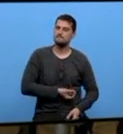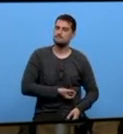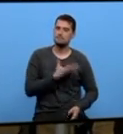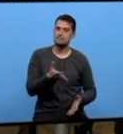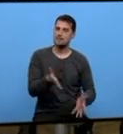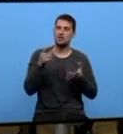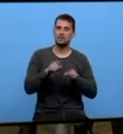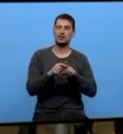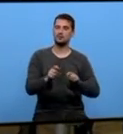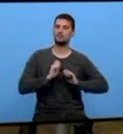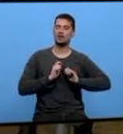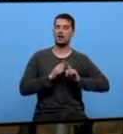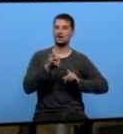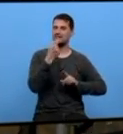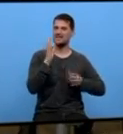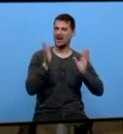terapia